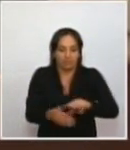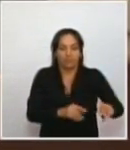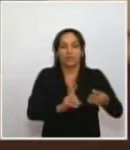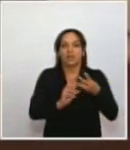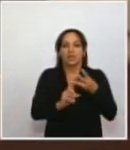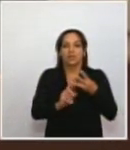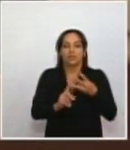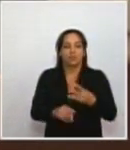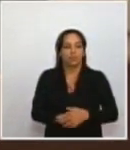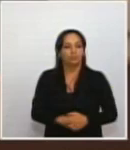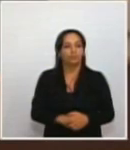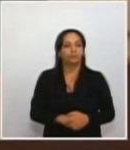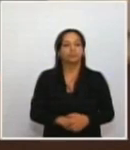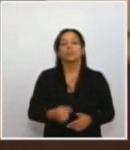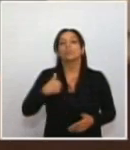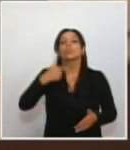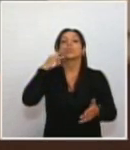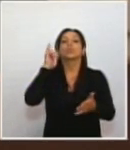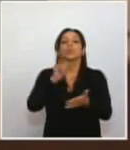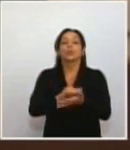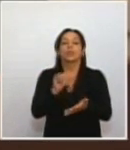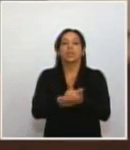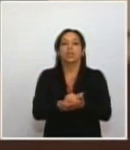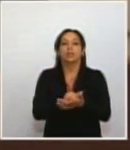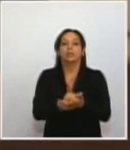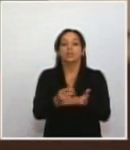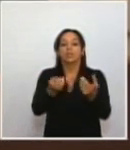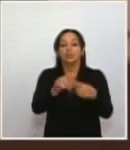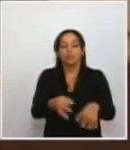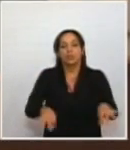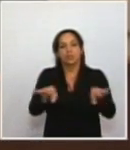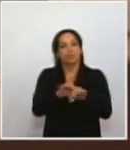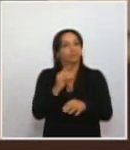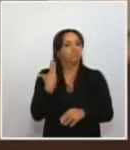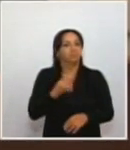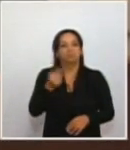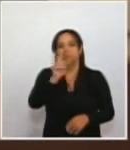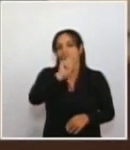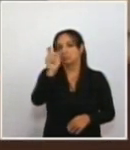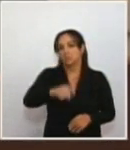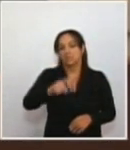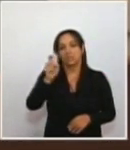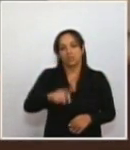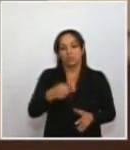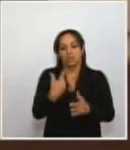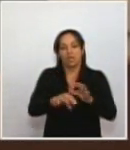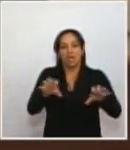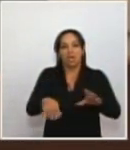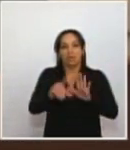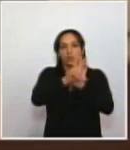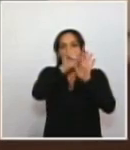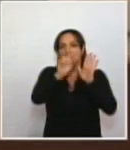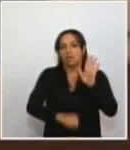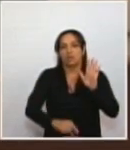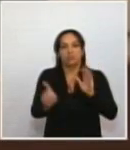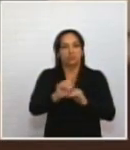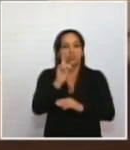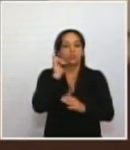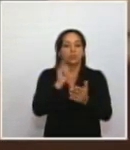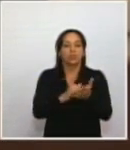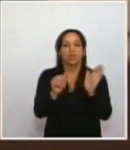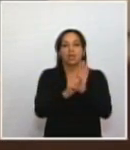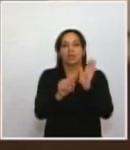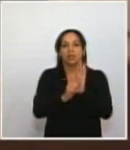señor presidente, yo considero que inclusive no había necesidad de este acto legislativo, que con el artículo